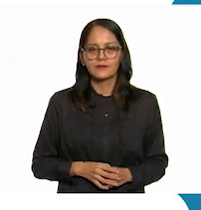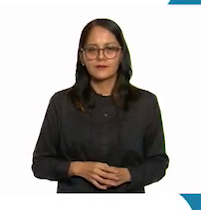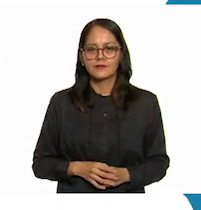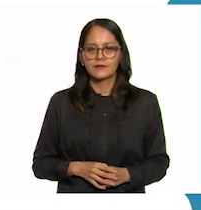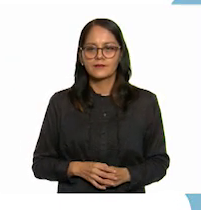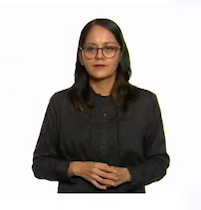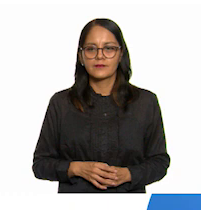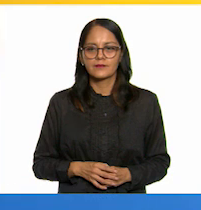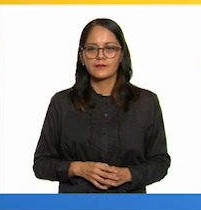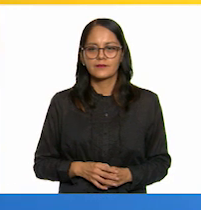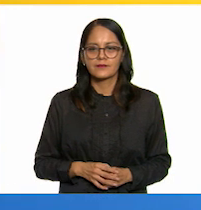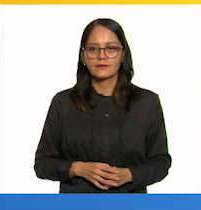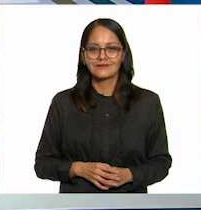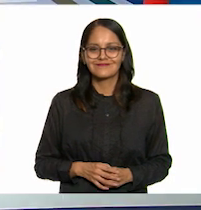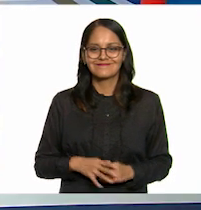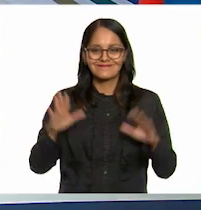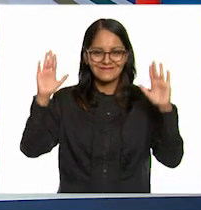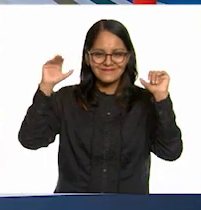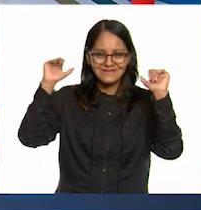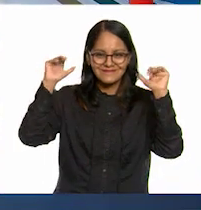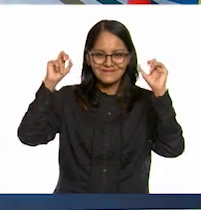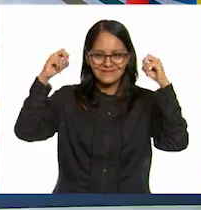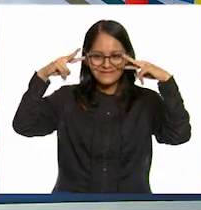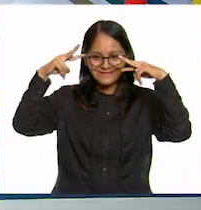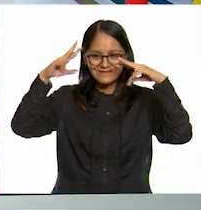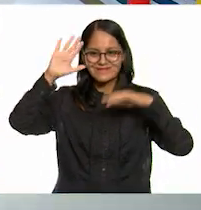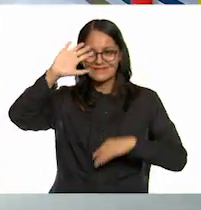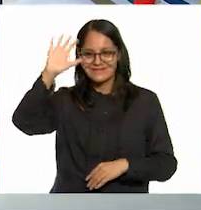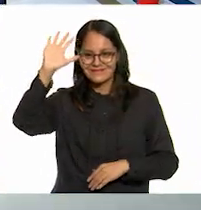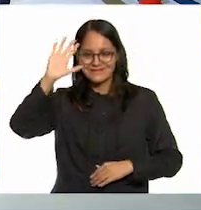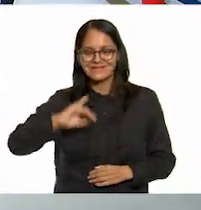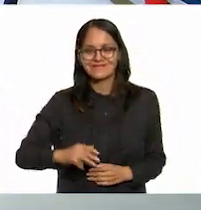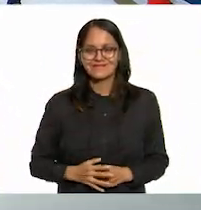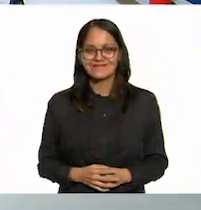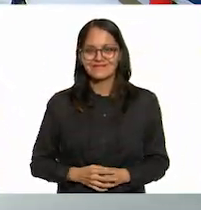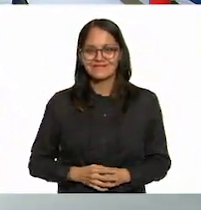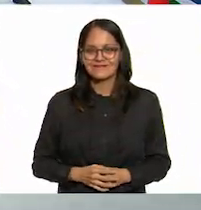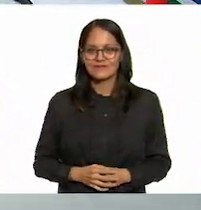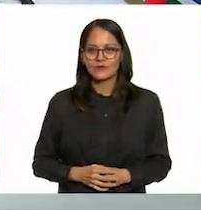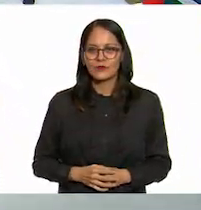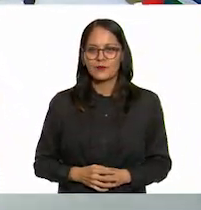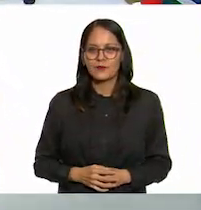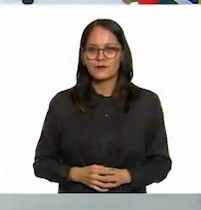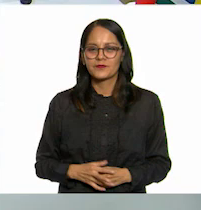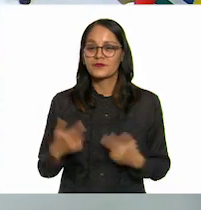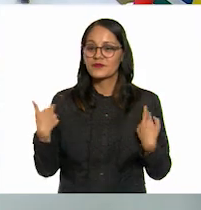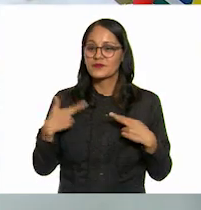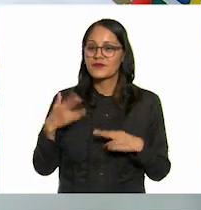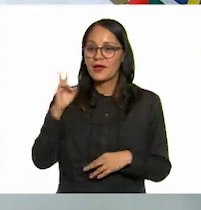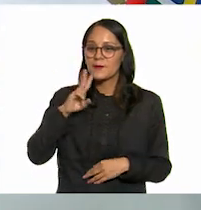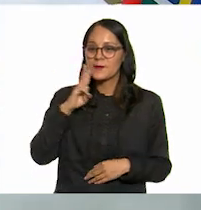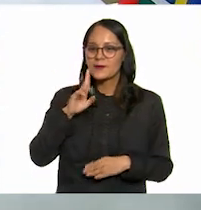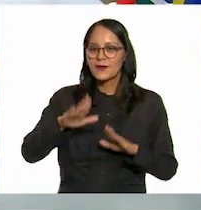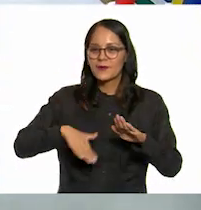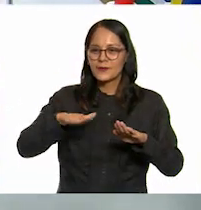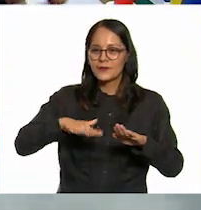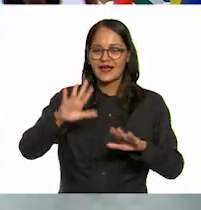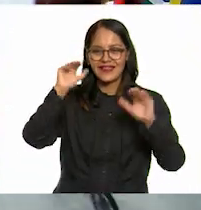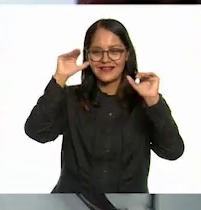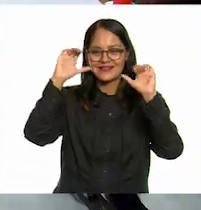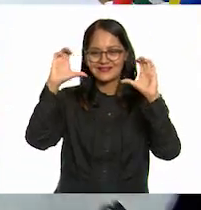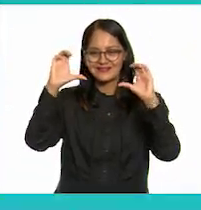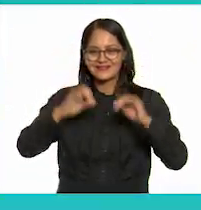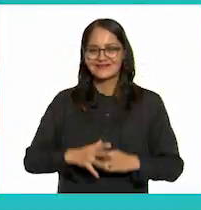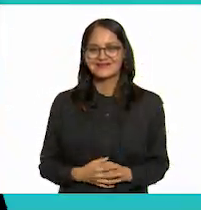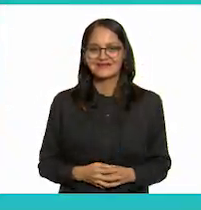nos vemos adiós maestro adiós cuídese nos vemos